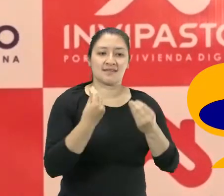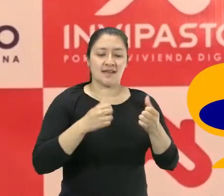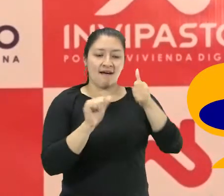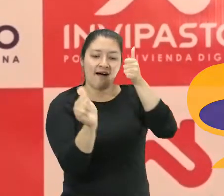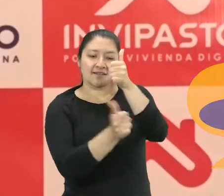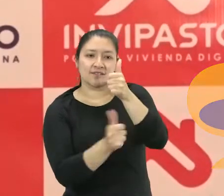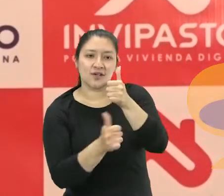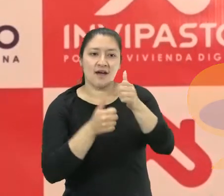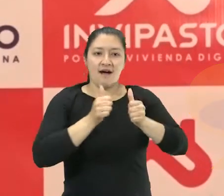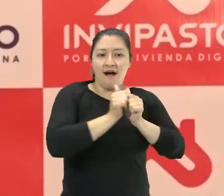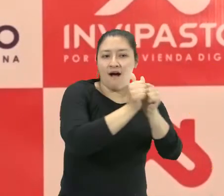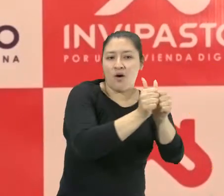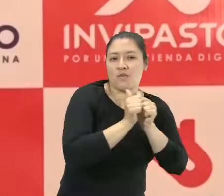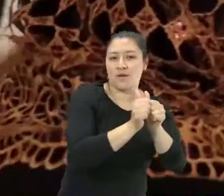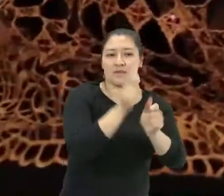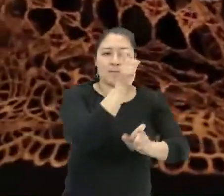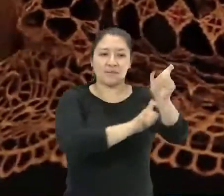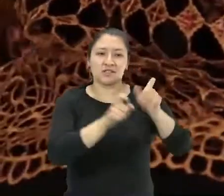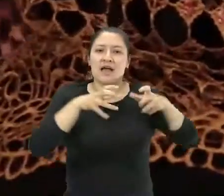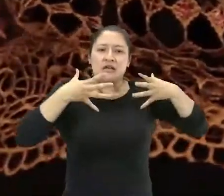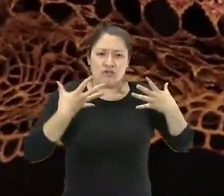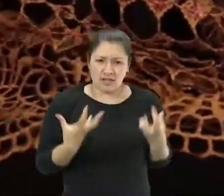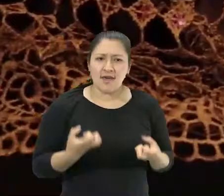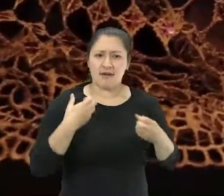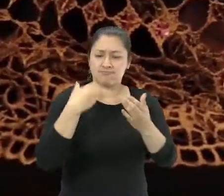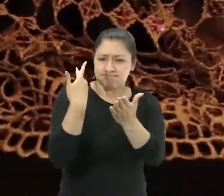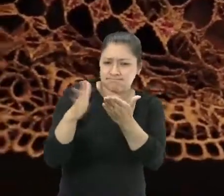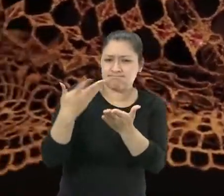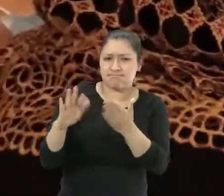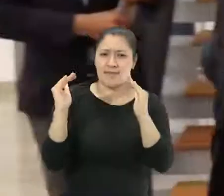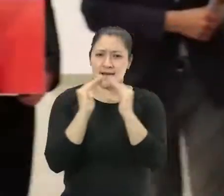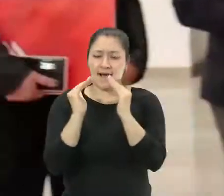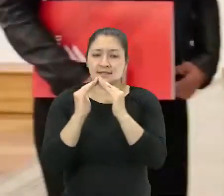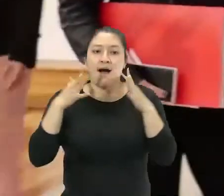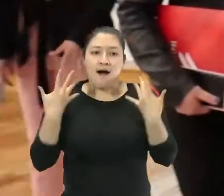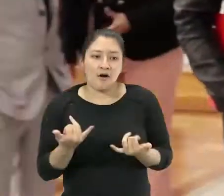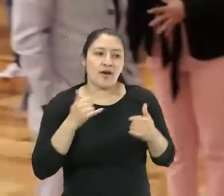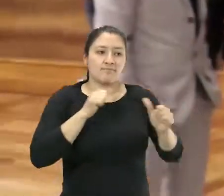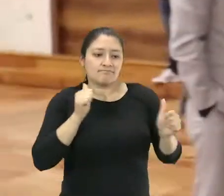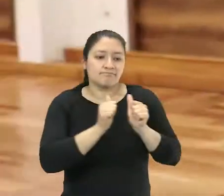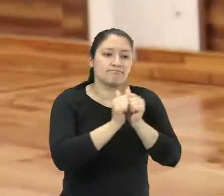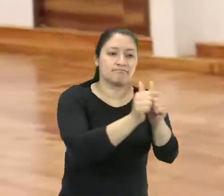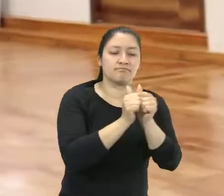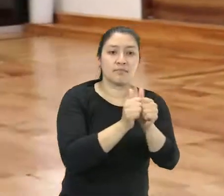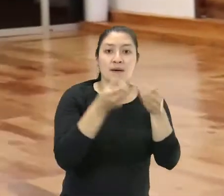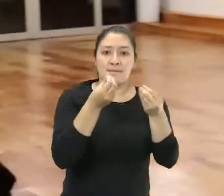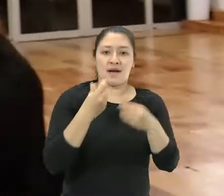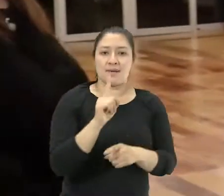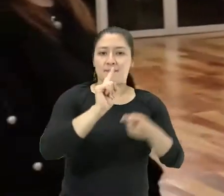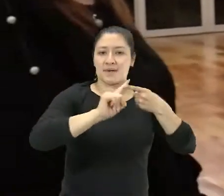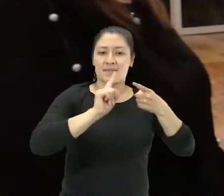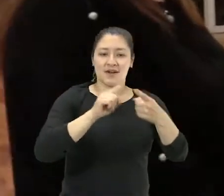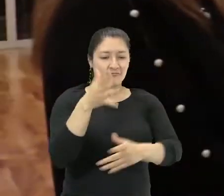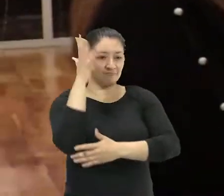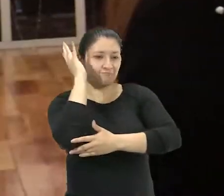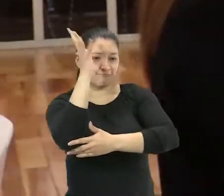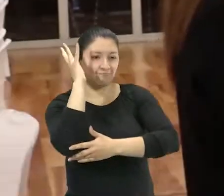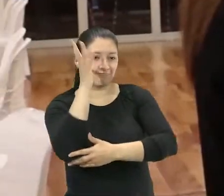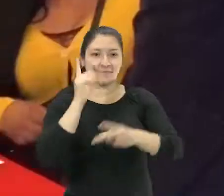programa de asesoría y acompañamiento hoy reconocemos esa labor y lanzamos este programa para generar